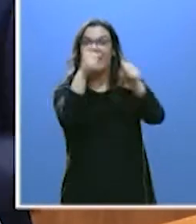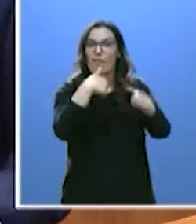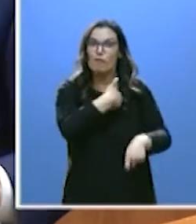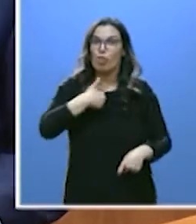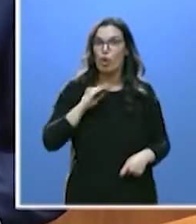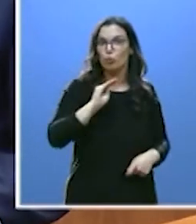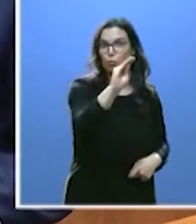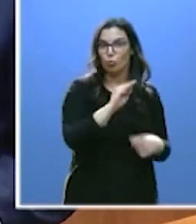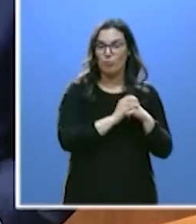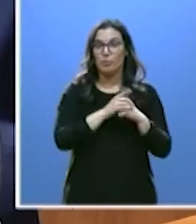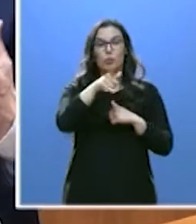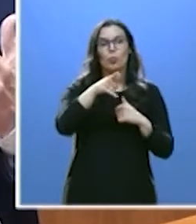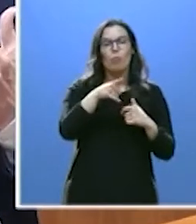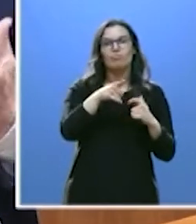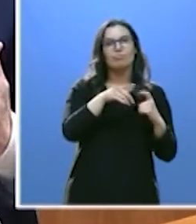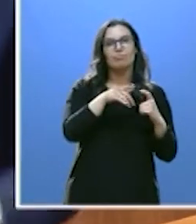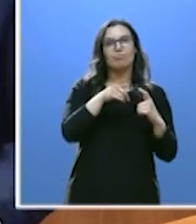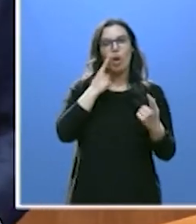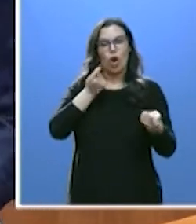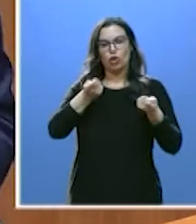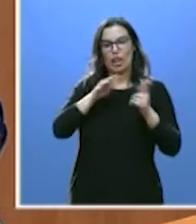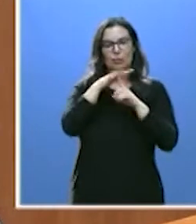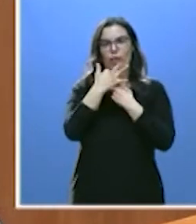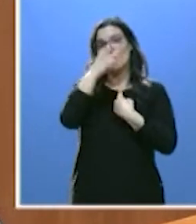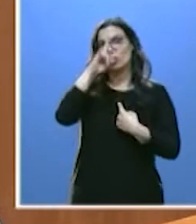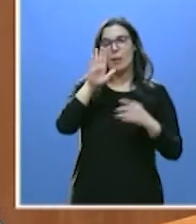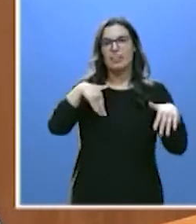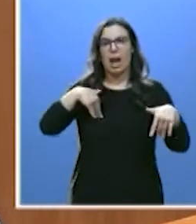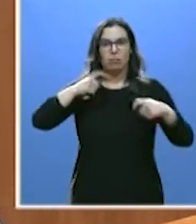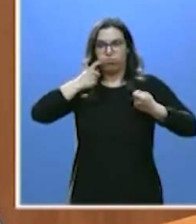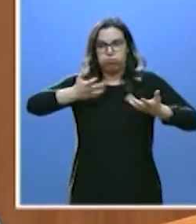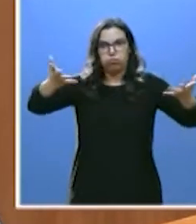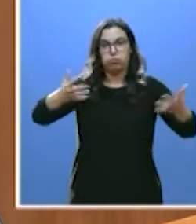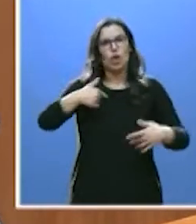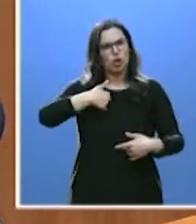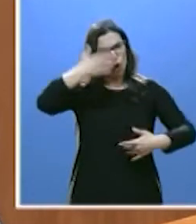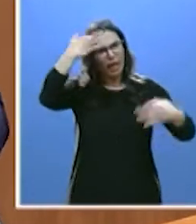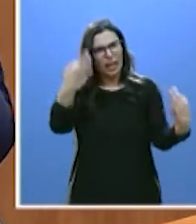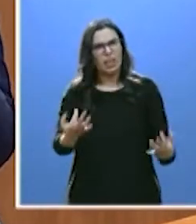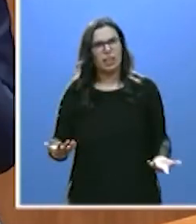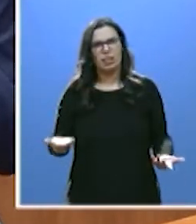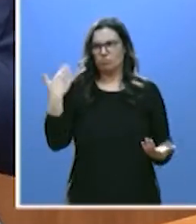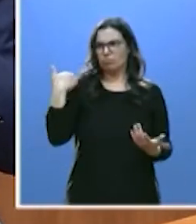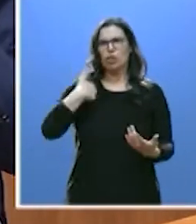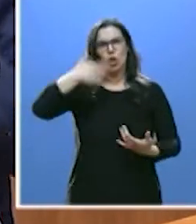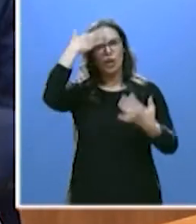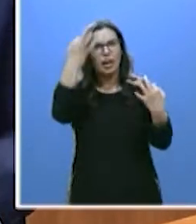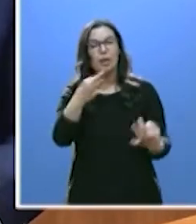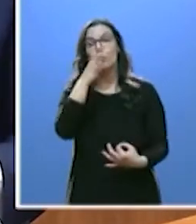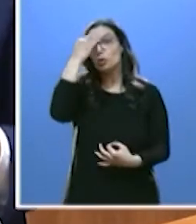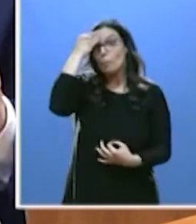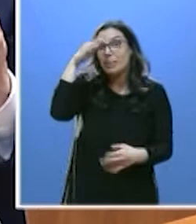sido capaz de manejar la situación. Se ha dejado llevar. Señoría, yo le creí. Creí porque